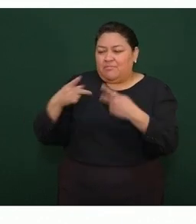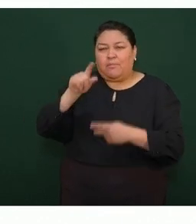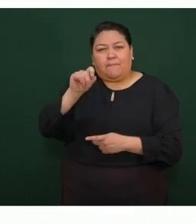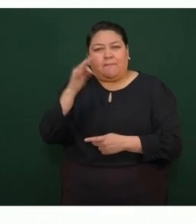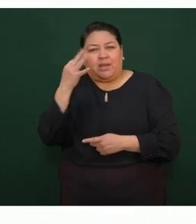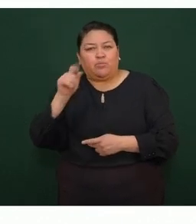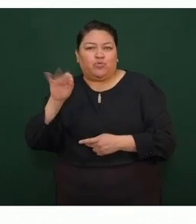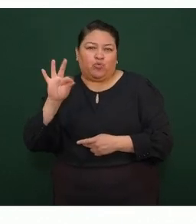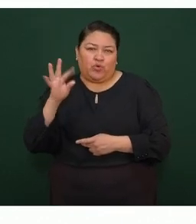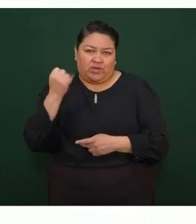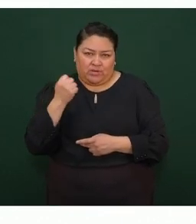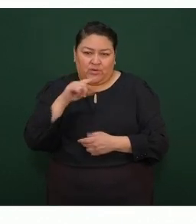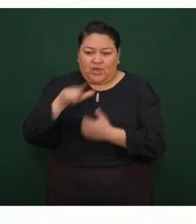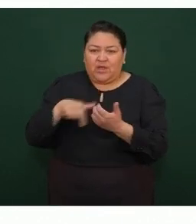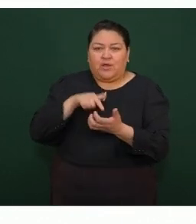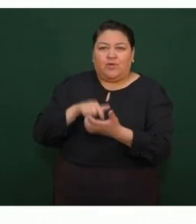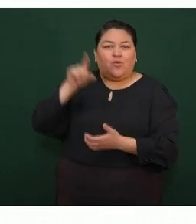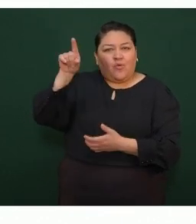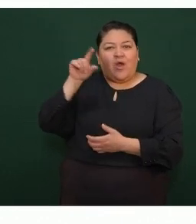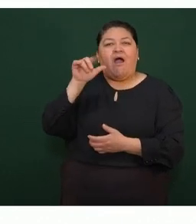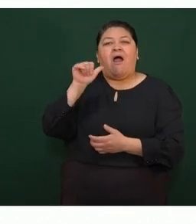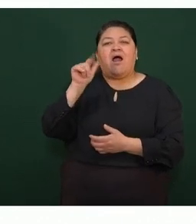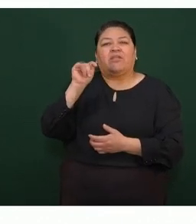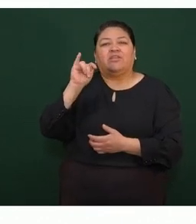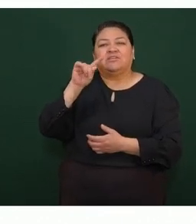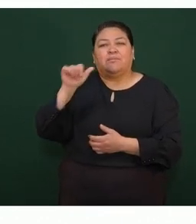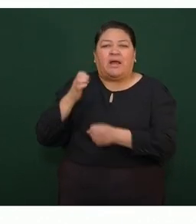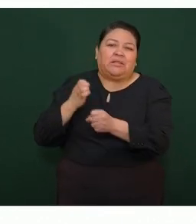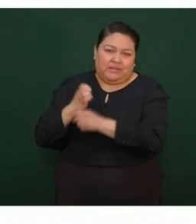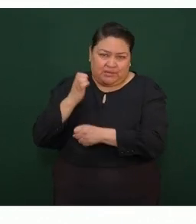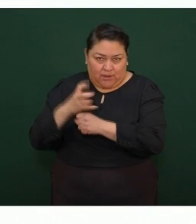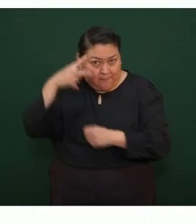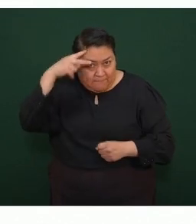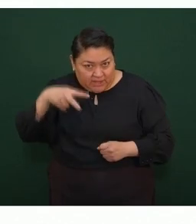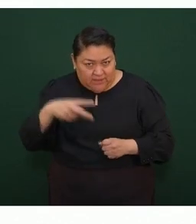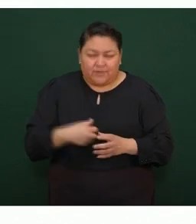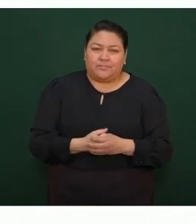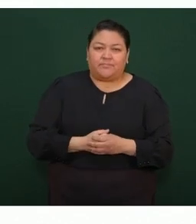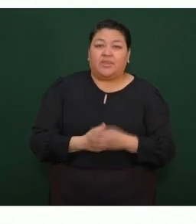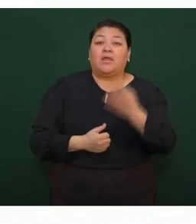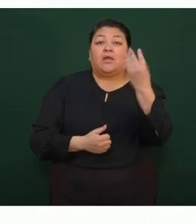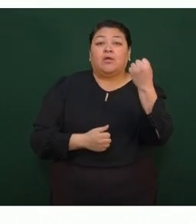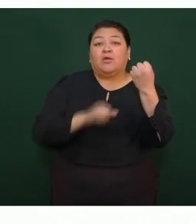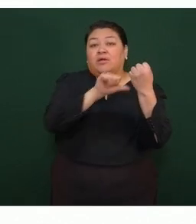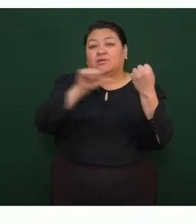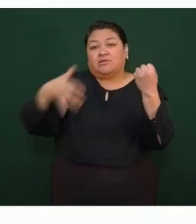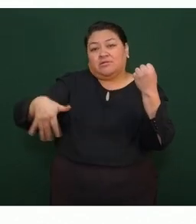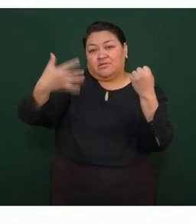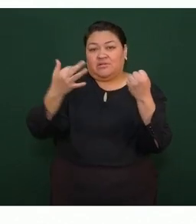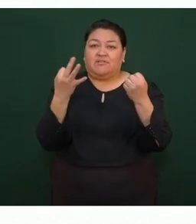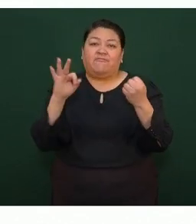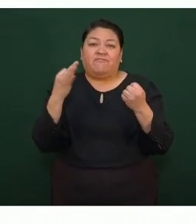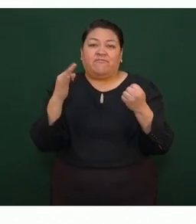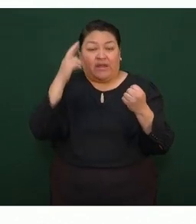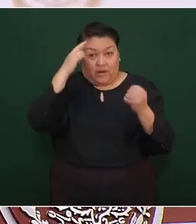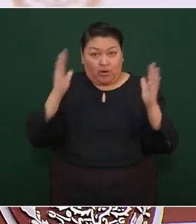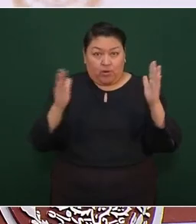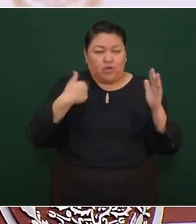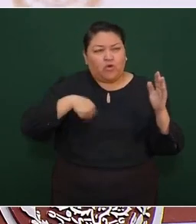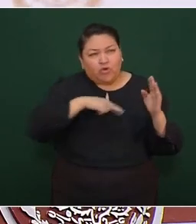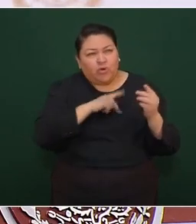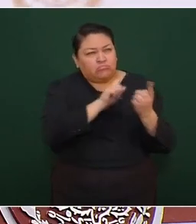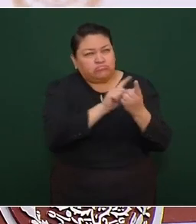49 centavos en Atizapán de Zaragoza, aquí en el Estado de México. Del 9 al 15 de febrero informamos que atendimos